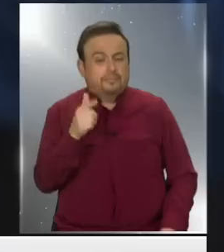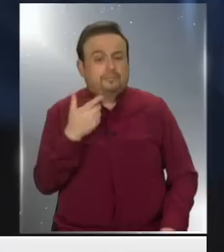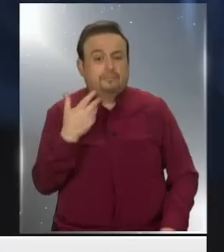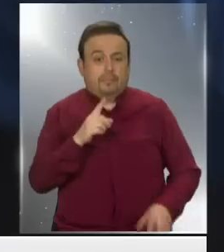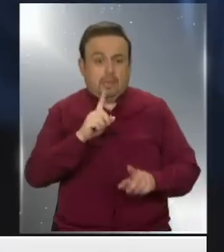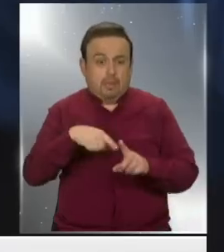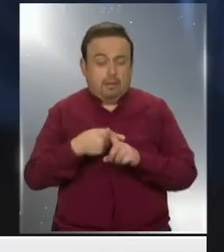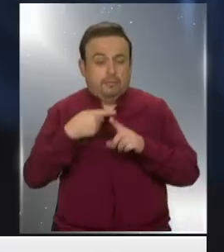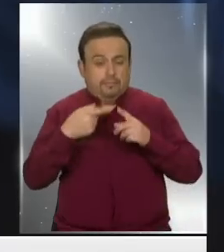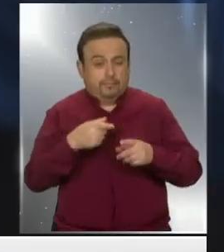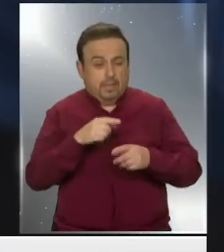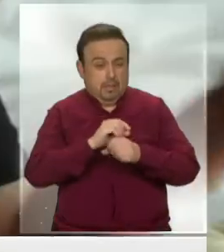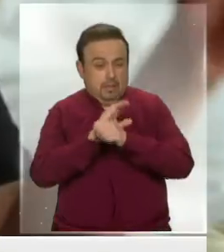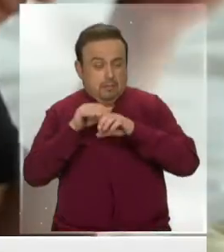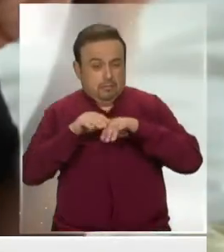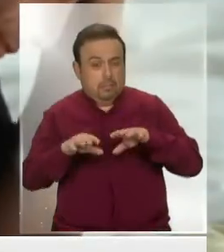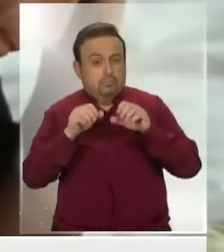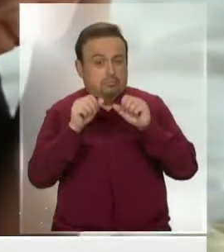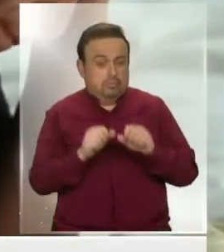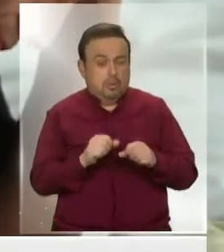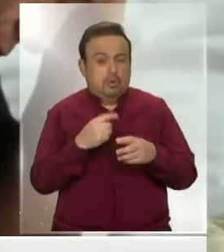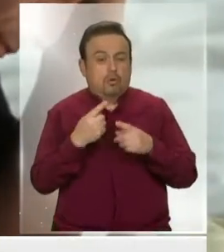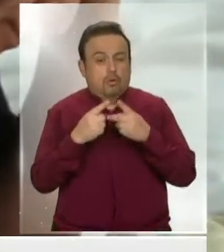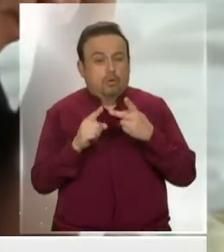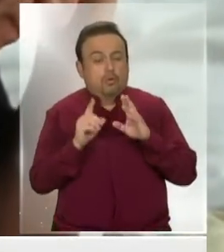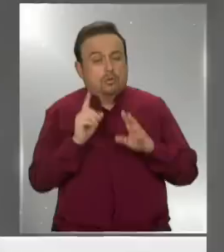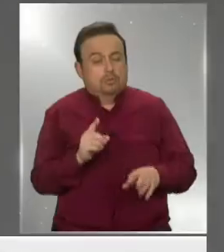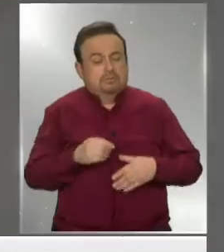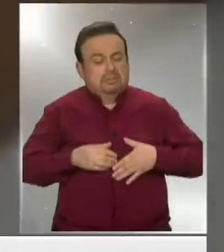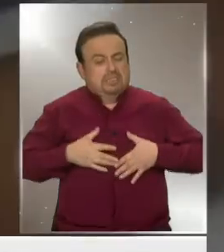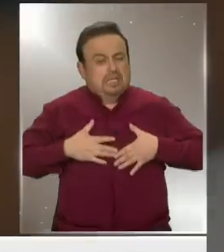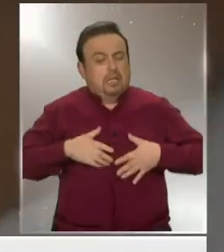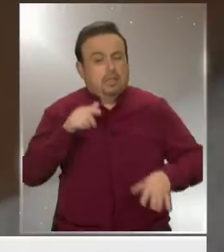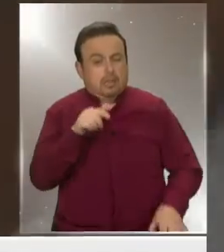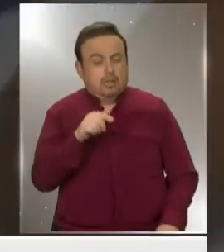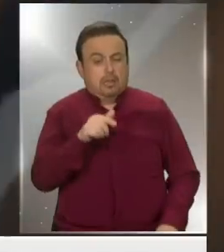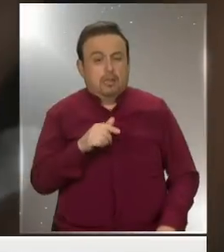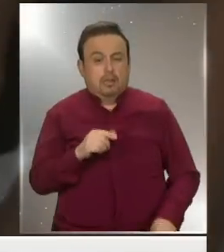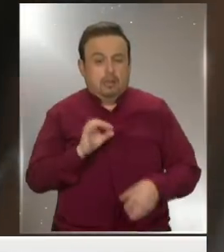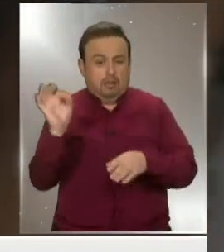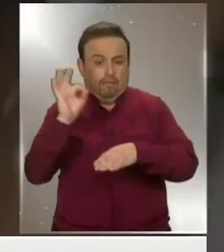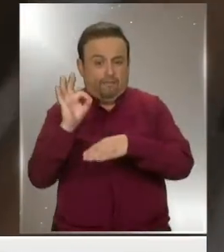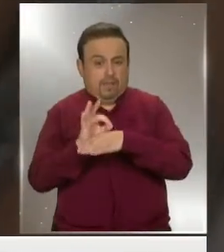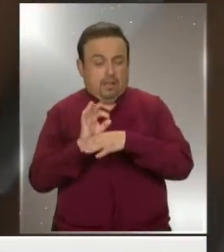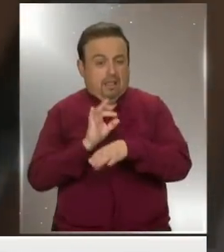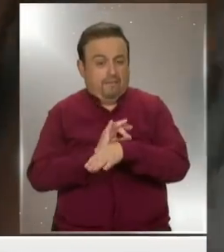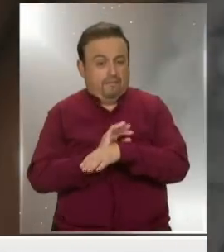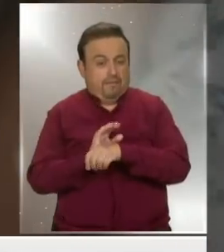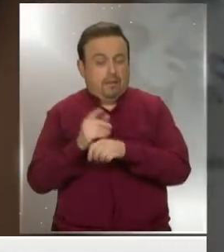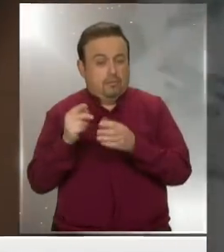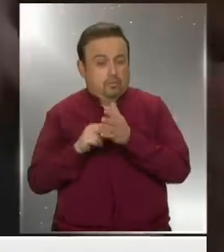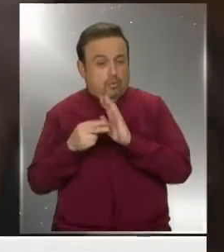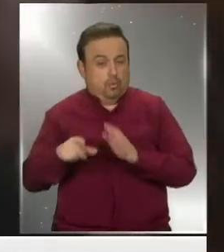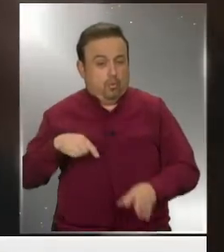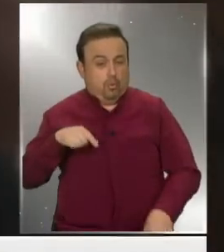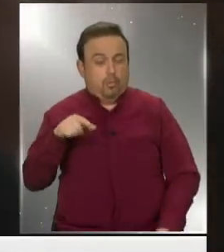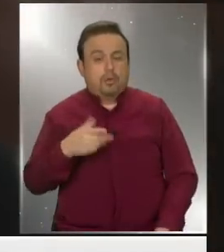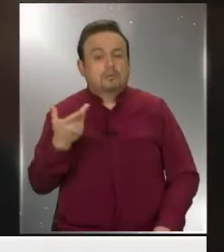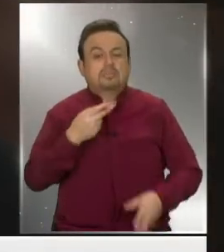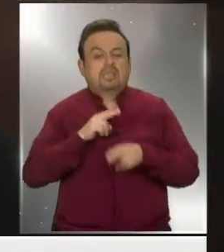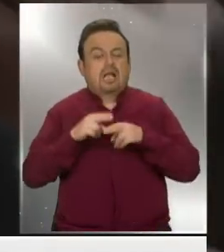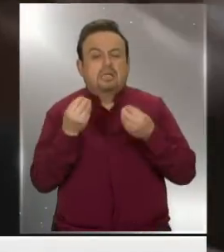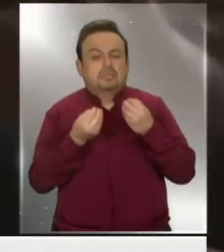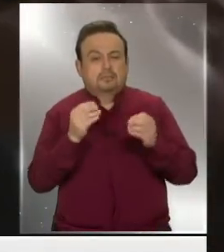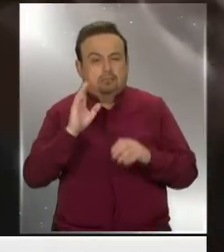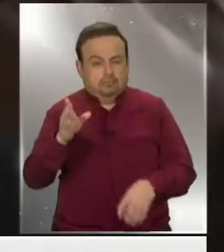además, en contexto de pandemia, puede ser uno de los síntomas principales de la presencia de una infección por coronavirus. ¿Qué hacer en estos